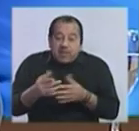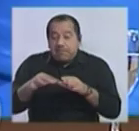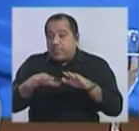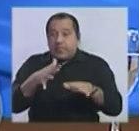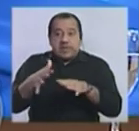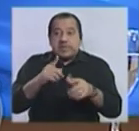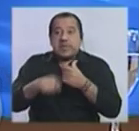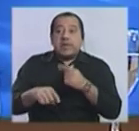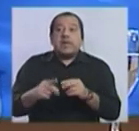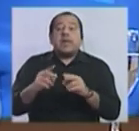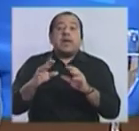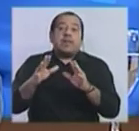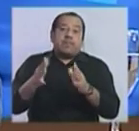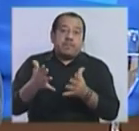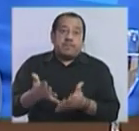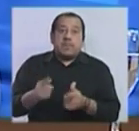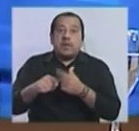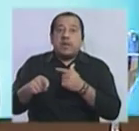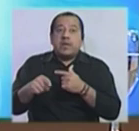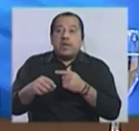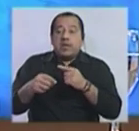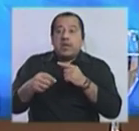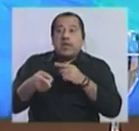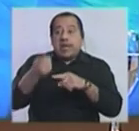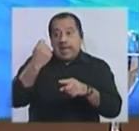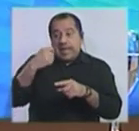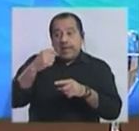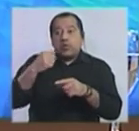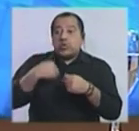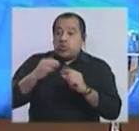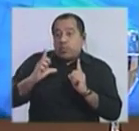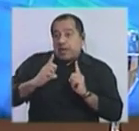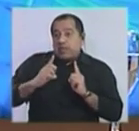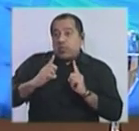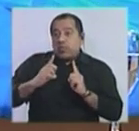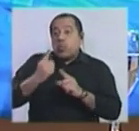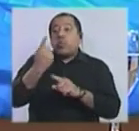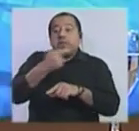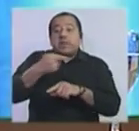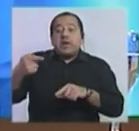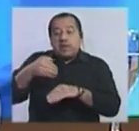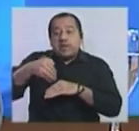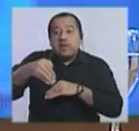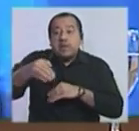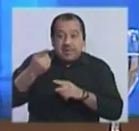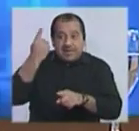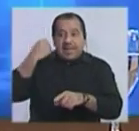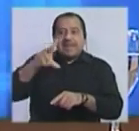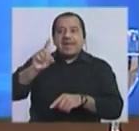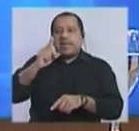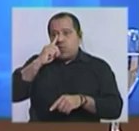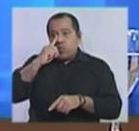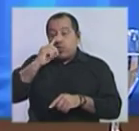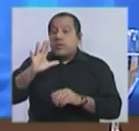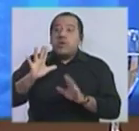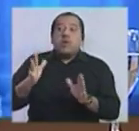similar en el sentido de que después de la interna, nosotros dejamos pasar unas semanas antes de MEN porque todavía estaba el